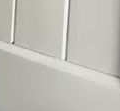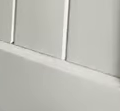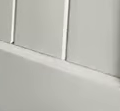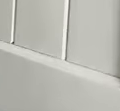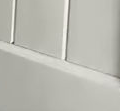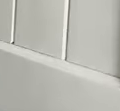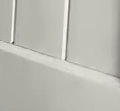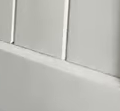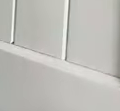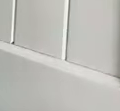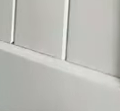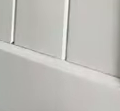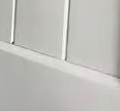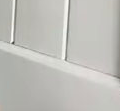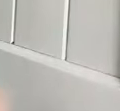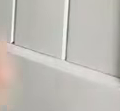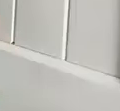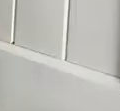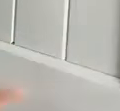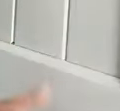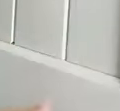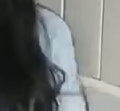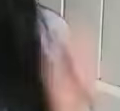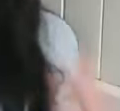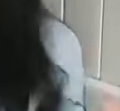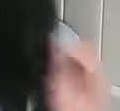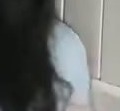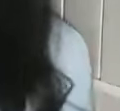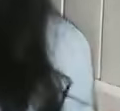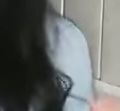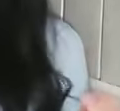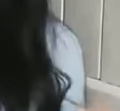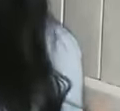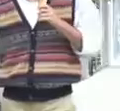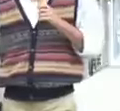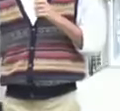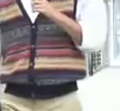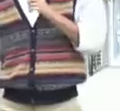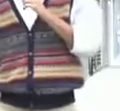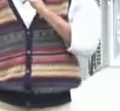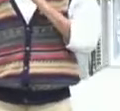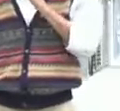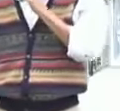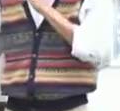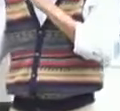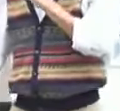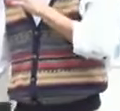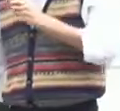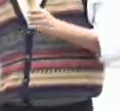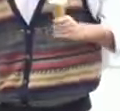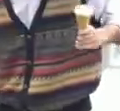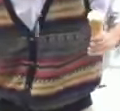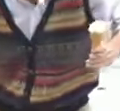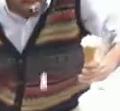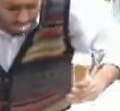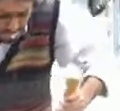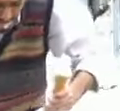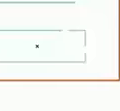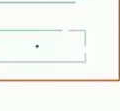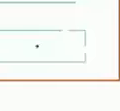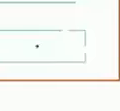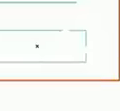aparentemente más difícil de todos. La sexualidad. Papá, ¿cómo no se lo mueve?